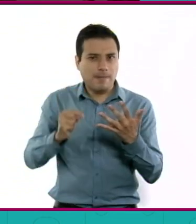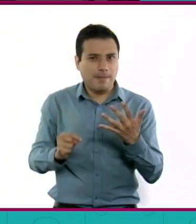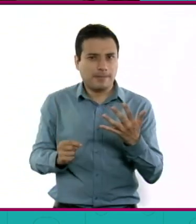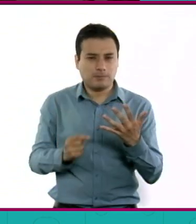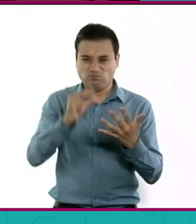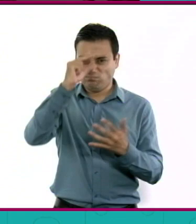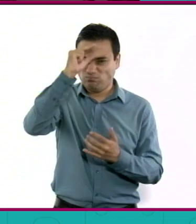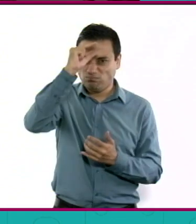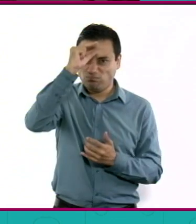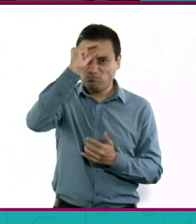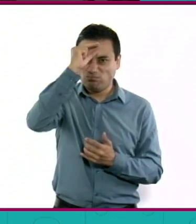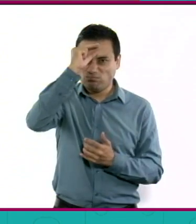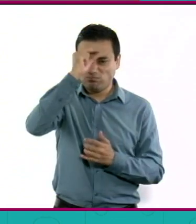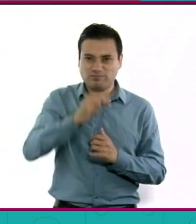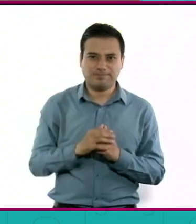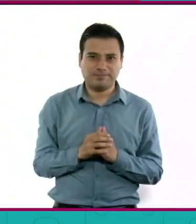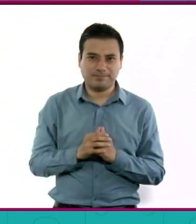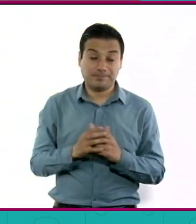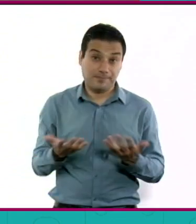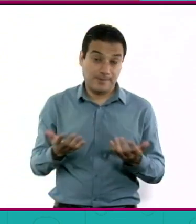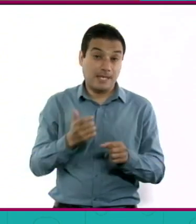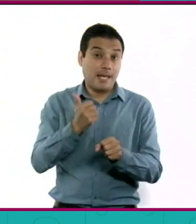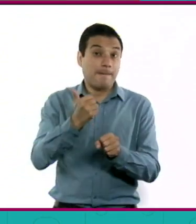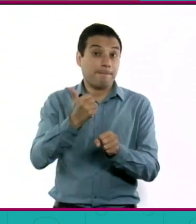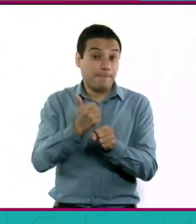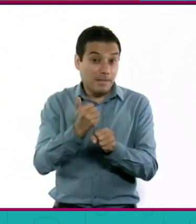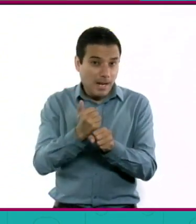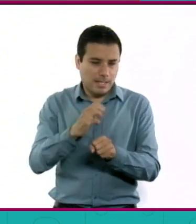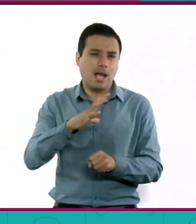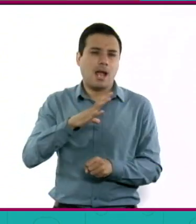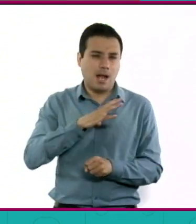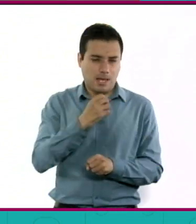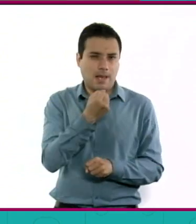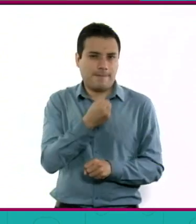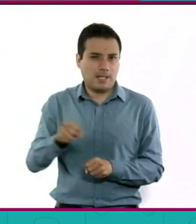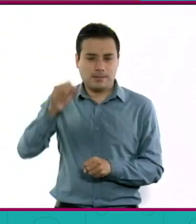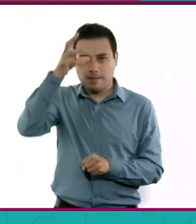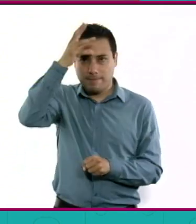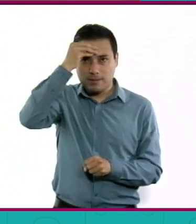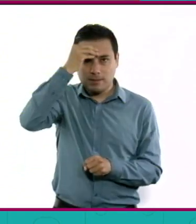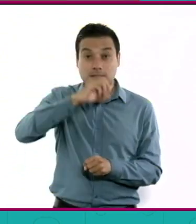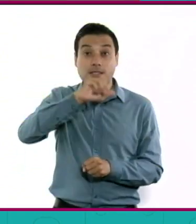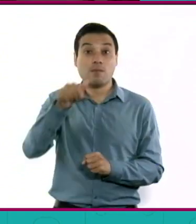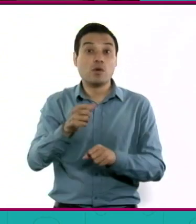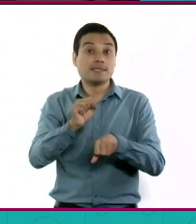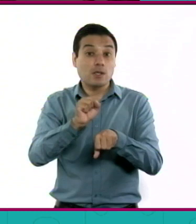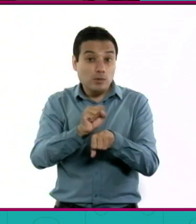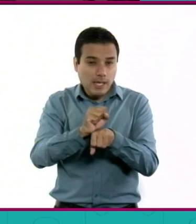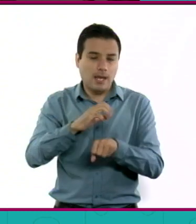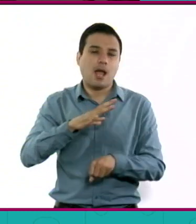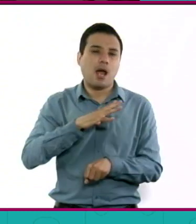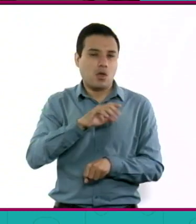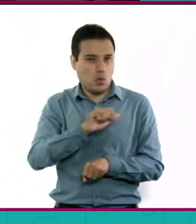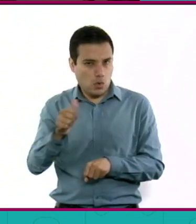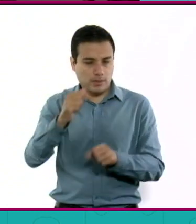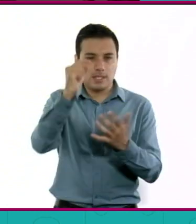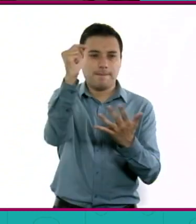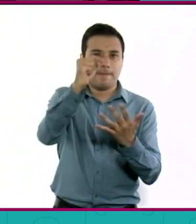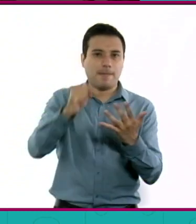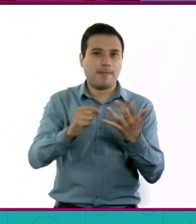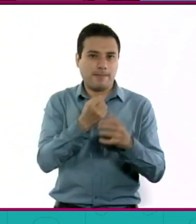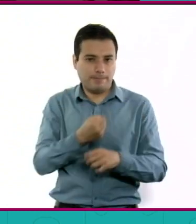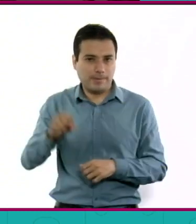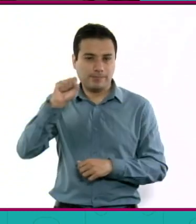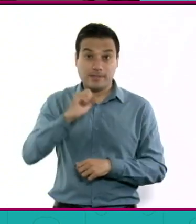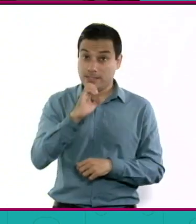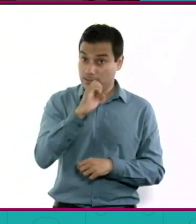que en la primaria tiene ciertas características, en la secundaria se va reforzando. Entonces, es básico este espacio